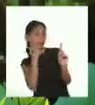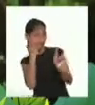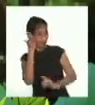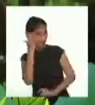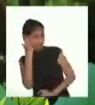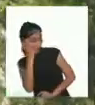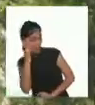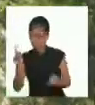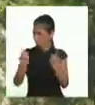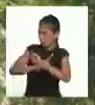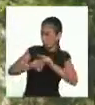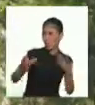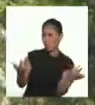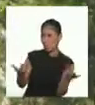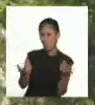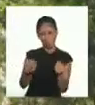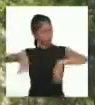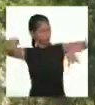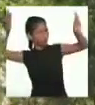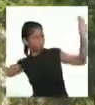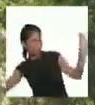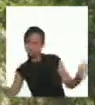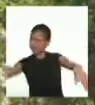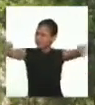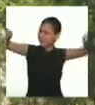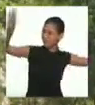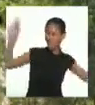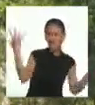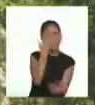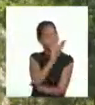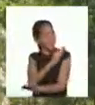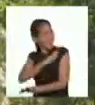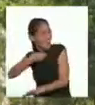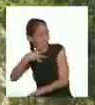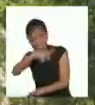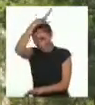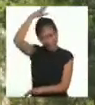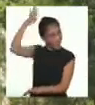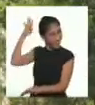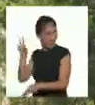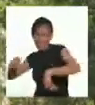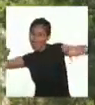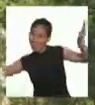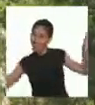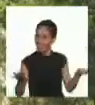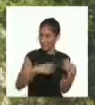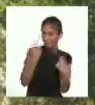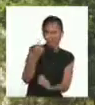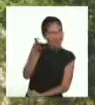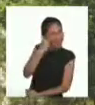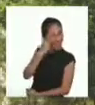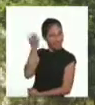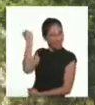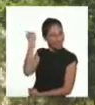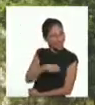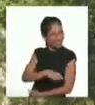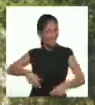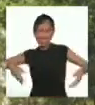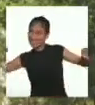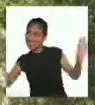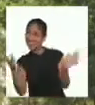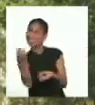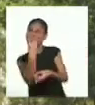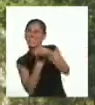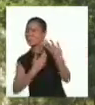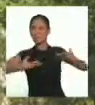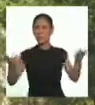conoces? ¡No! ¡Por las plumas de los hermosos gallitos de las rocas! ¡Claro que la conozco!